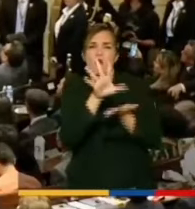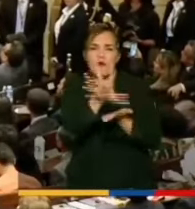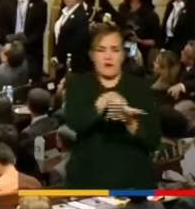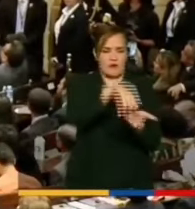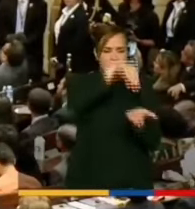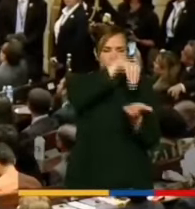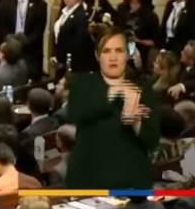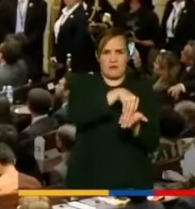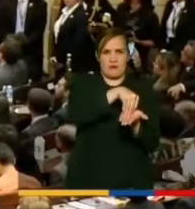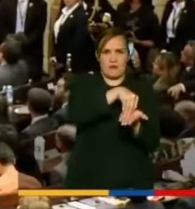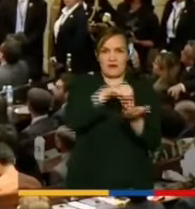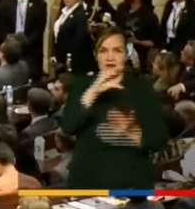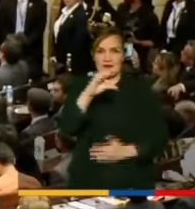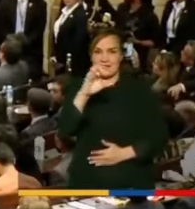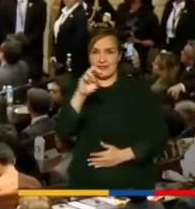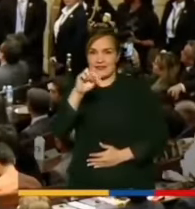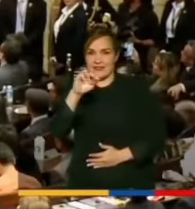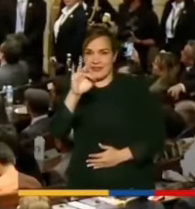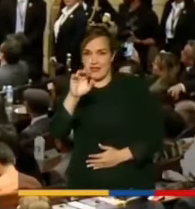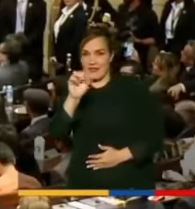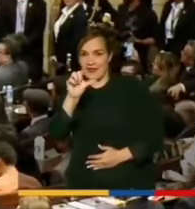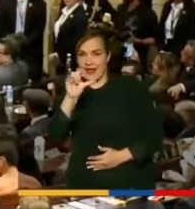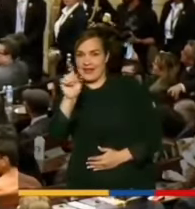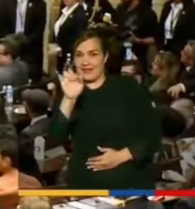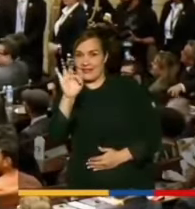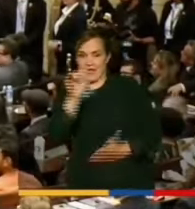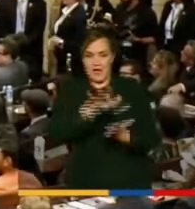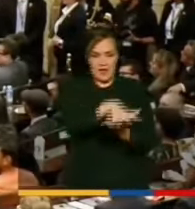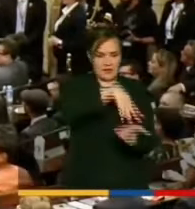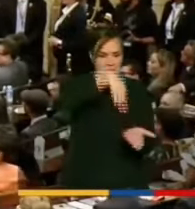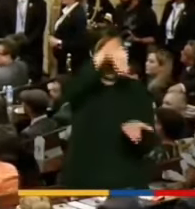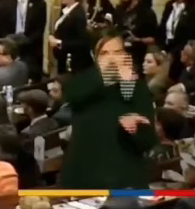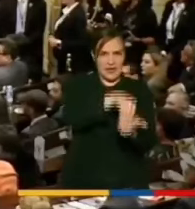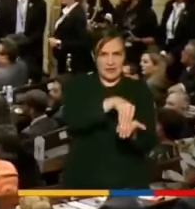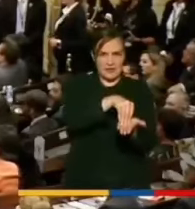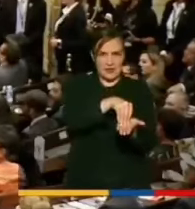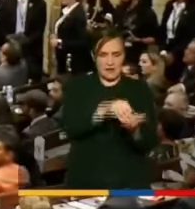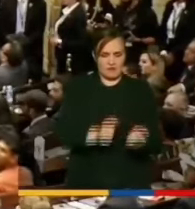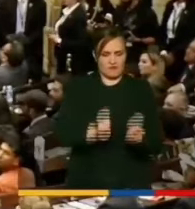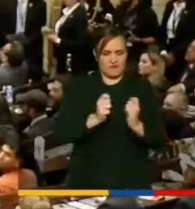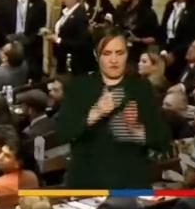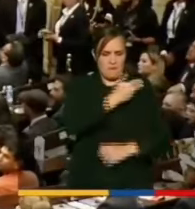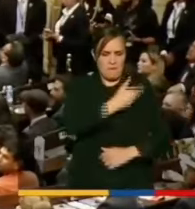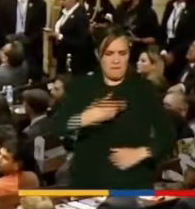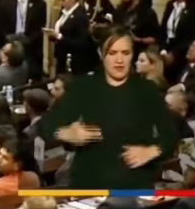centralista, marcadamente presidencialista.